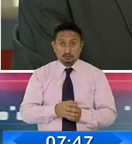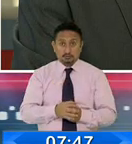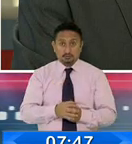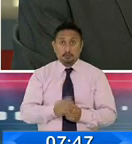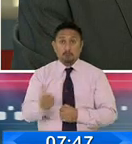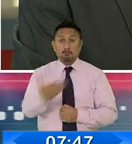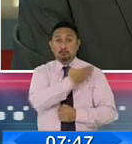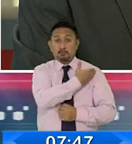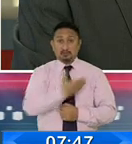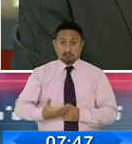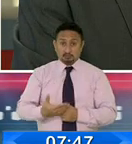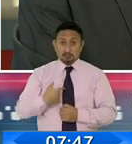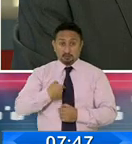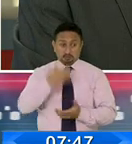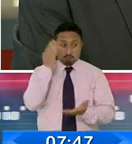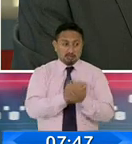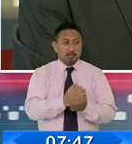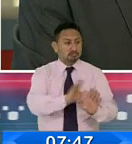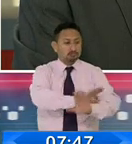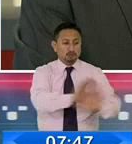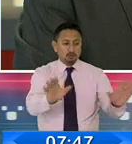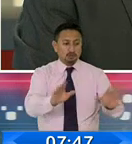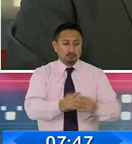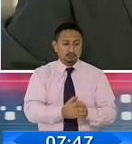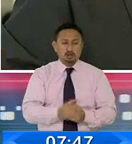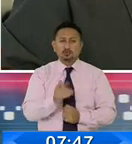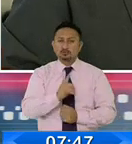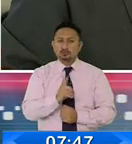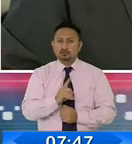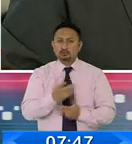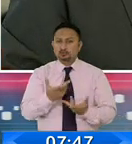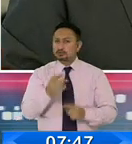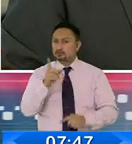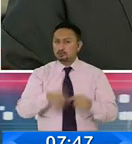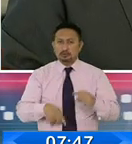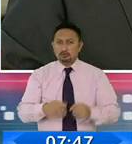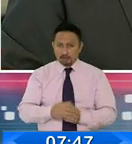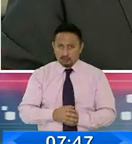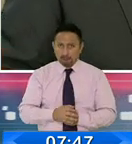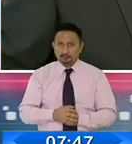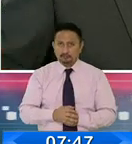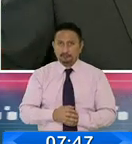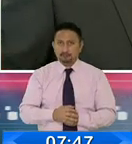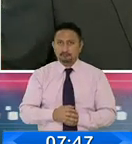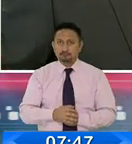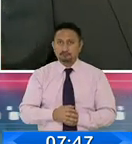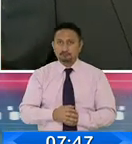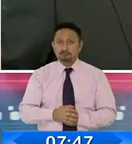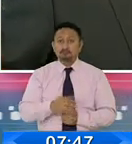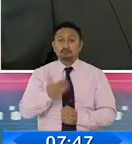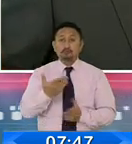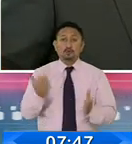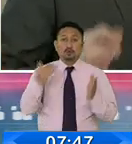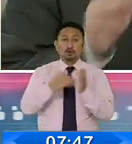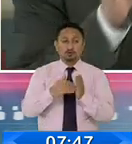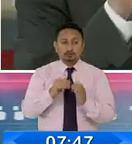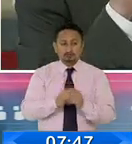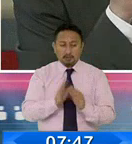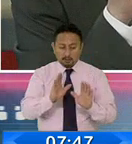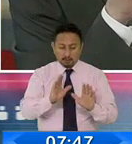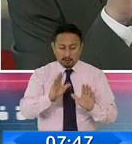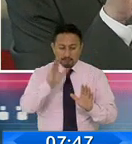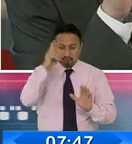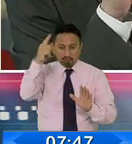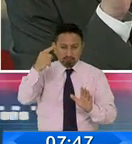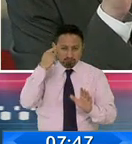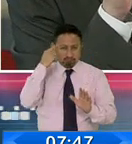presidente de Ecorunari este rato para decir que convoquemos a un Consejo Ampliado y no repensemos, lo reconsideremos. Yo